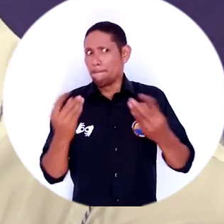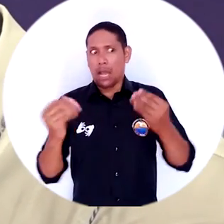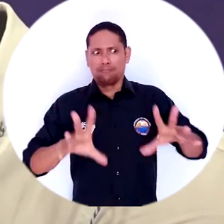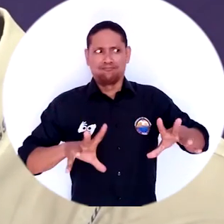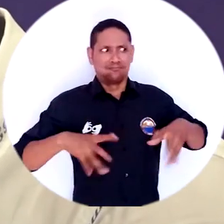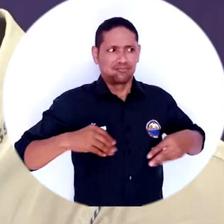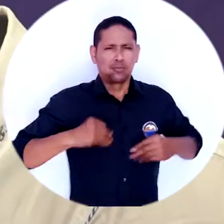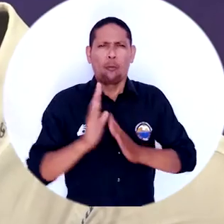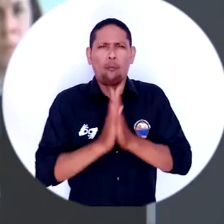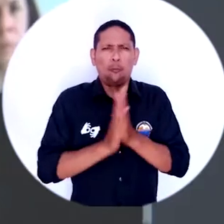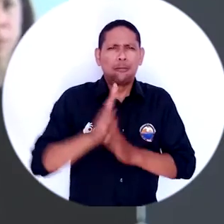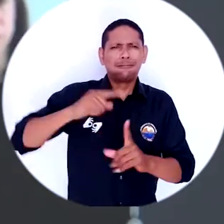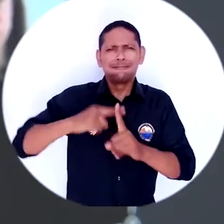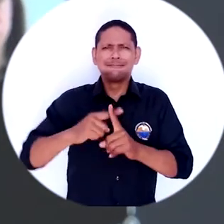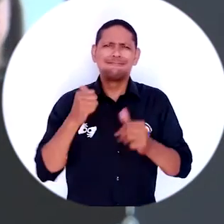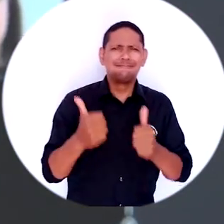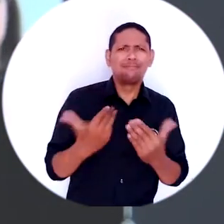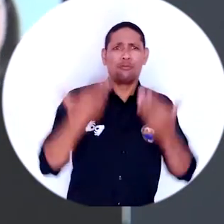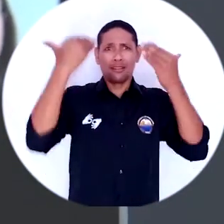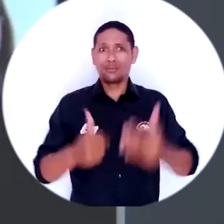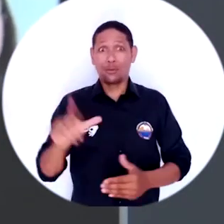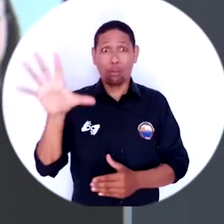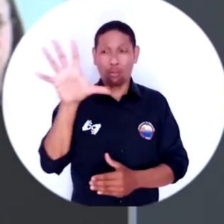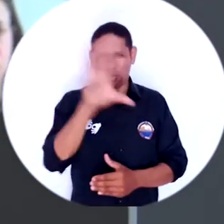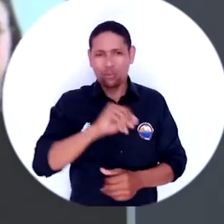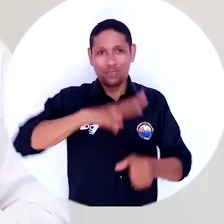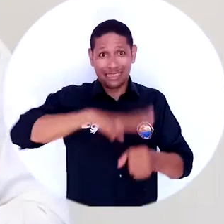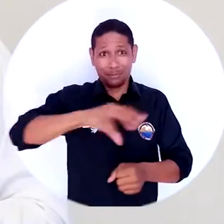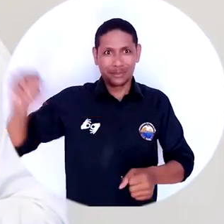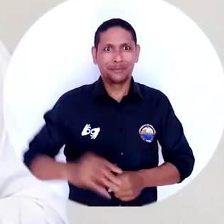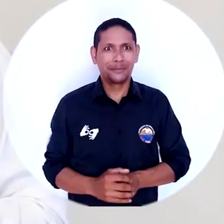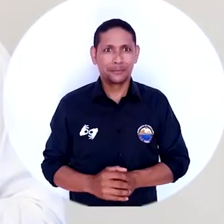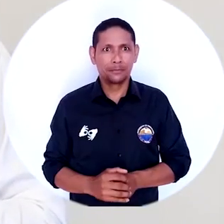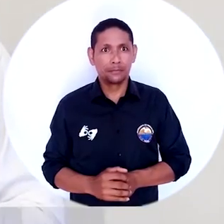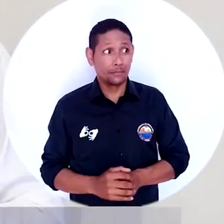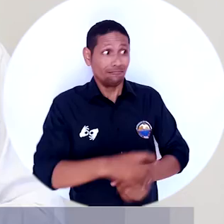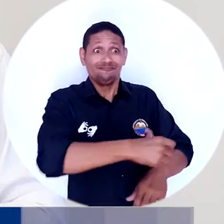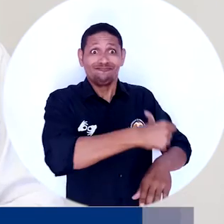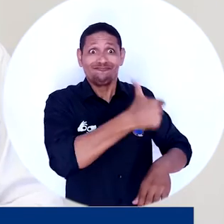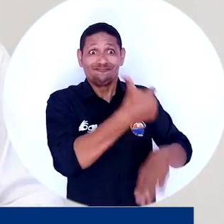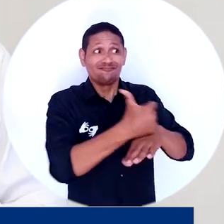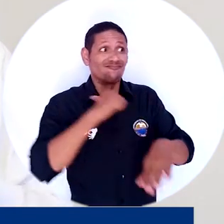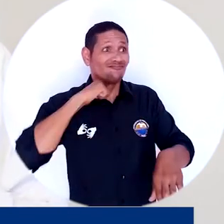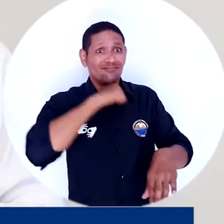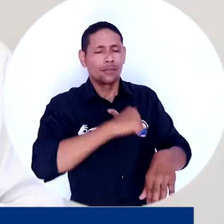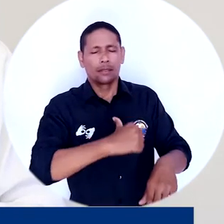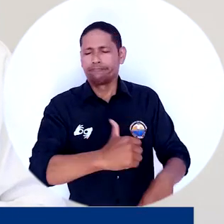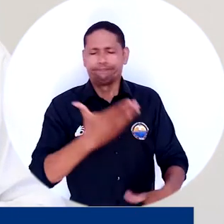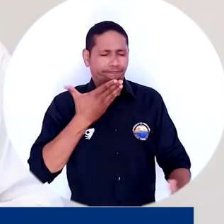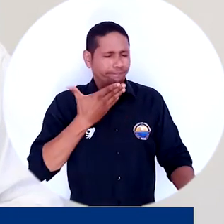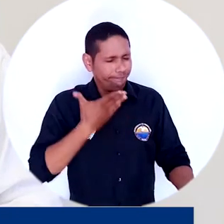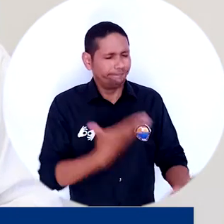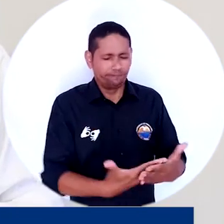optimismo entre la comunidad general del departamento. Al doctor Pablo Vera le expresamos nuestras más sinceras felicitaciones por su posesión